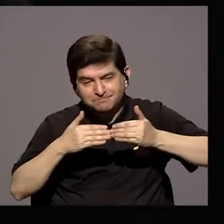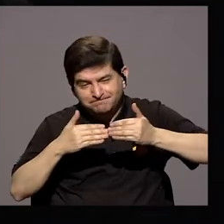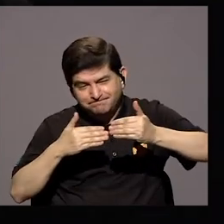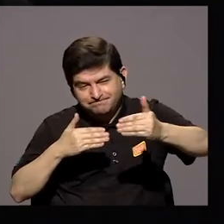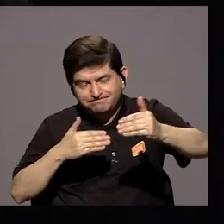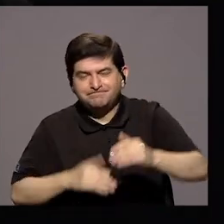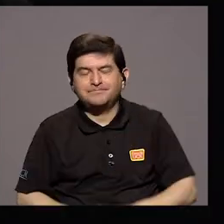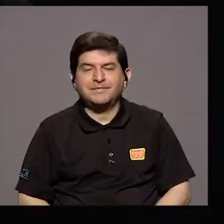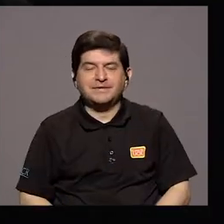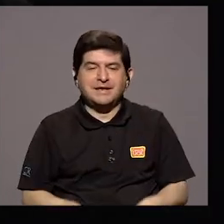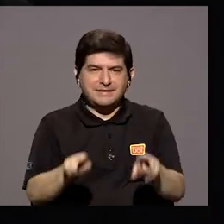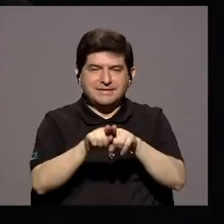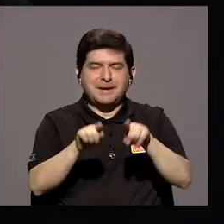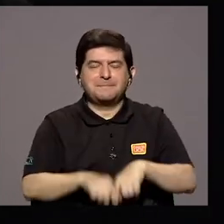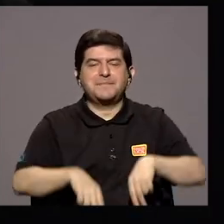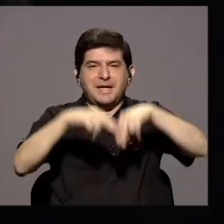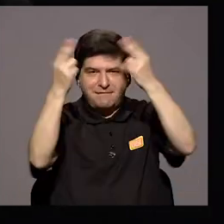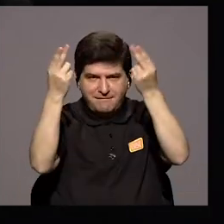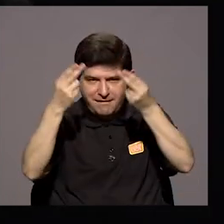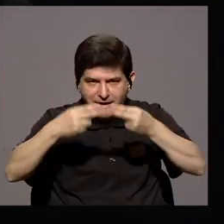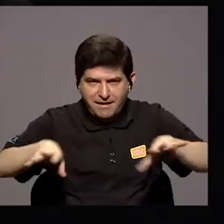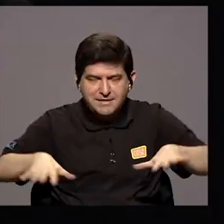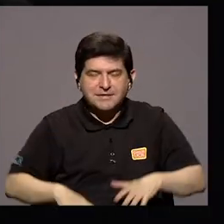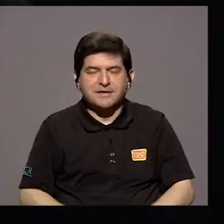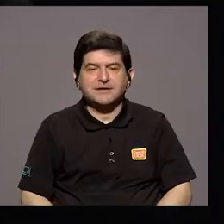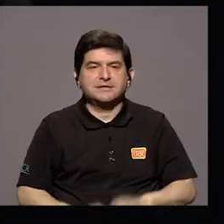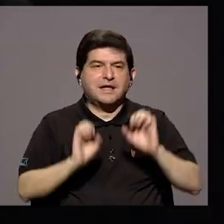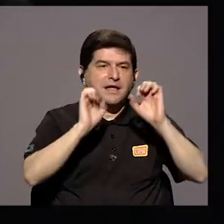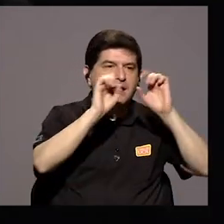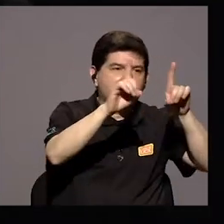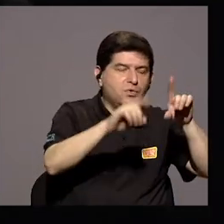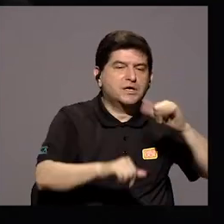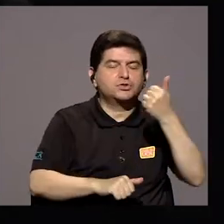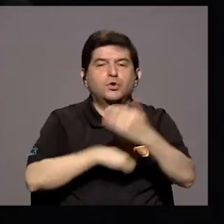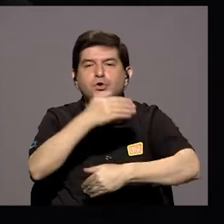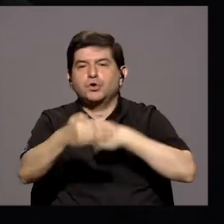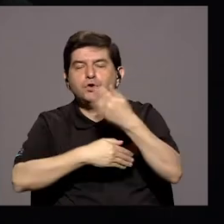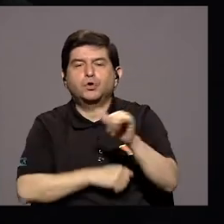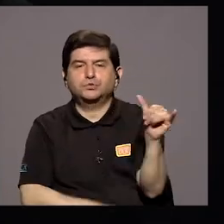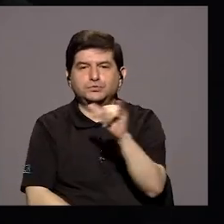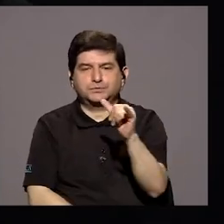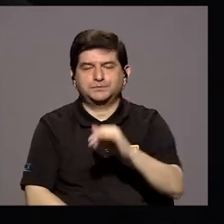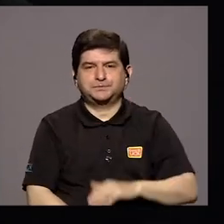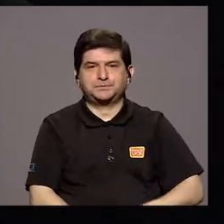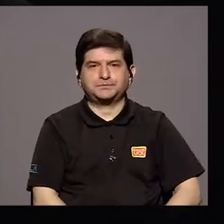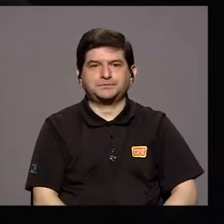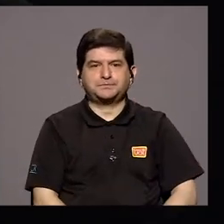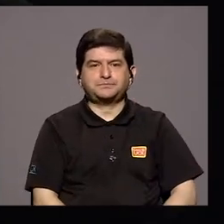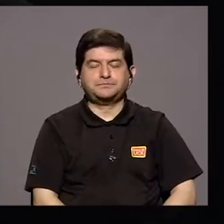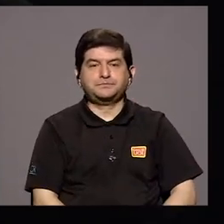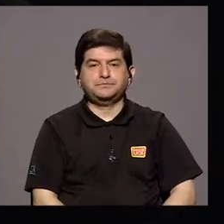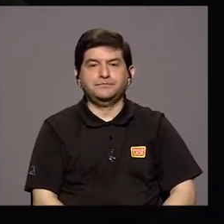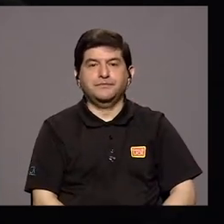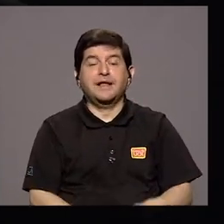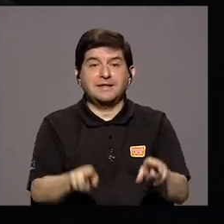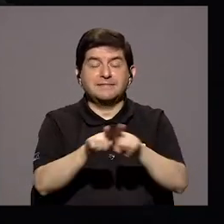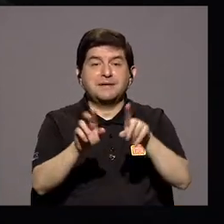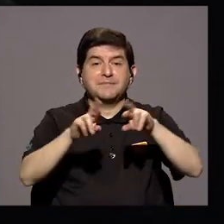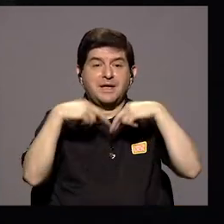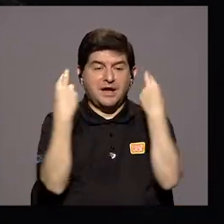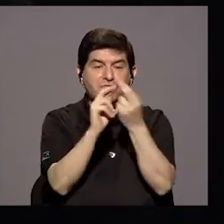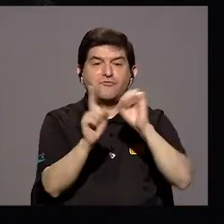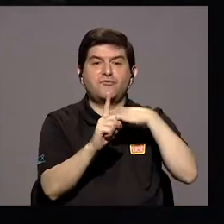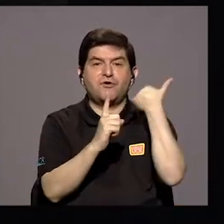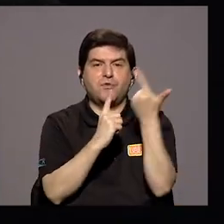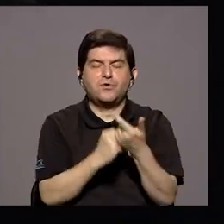mediación virtual No solo de la educación, sino de otros procesos Incluso de los encuentros sociales